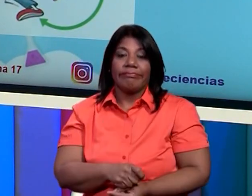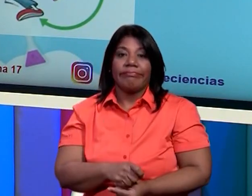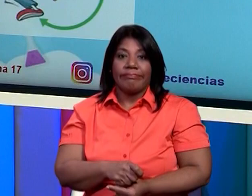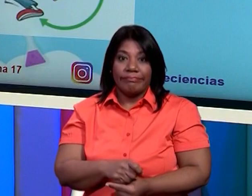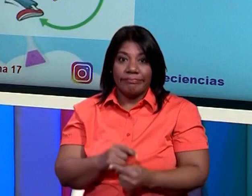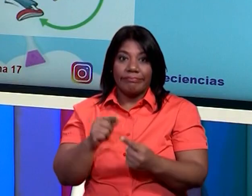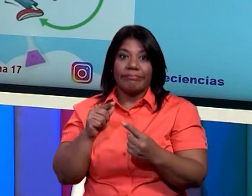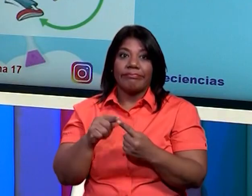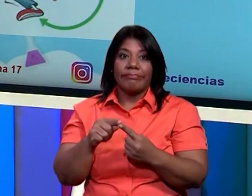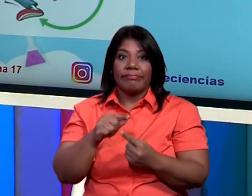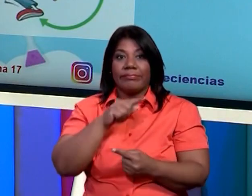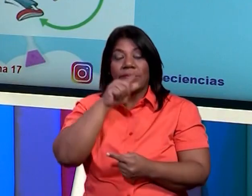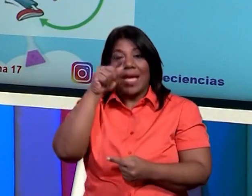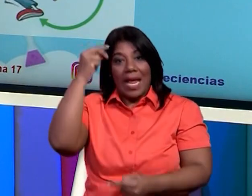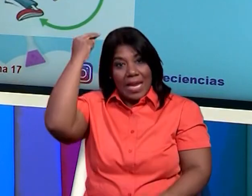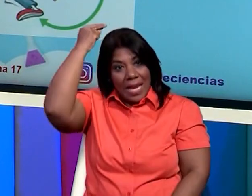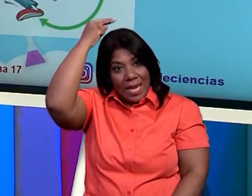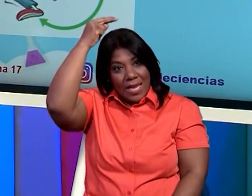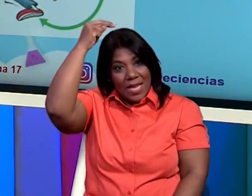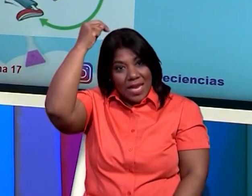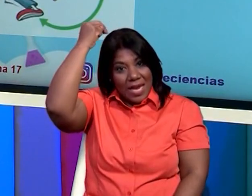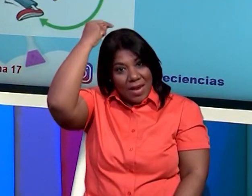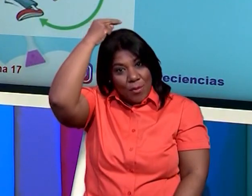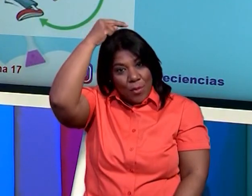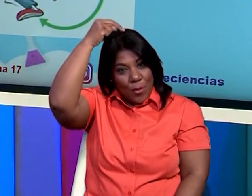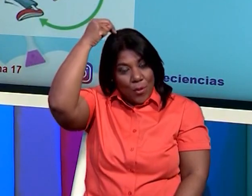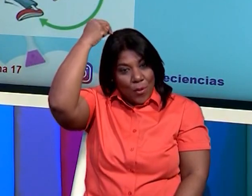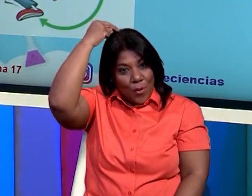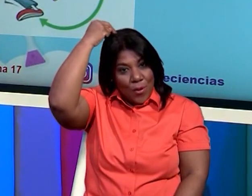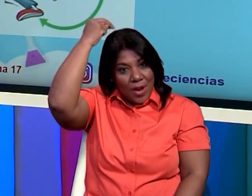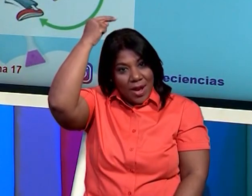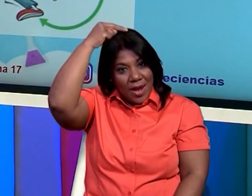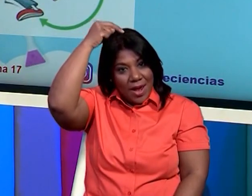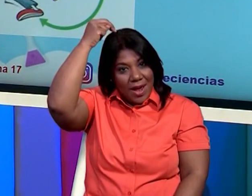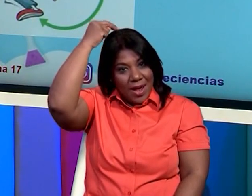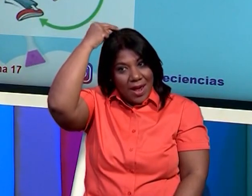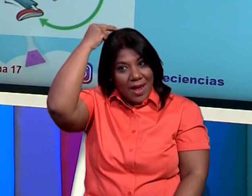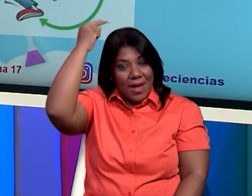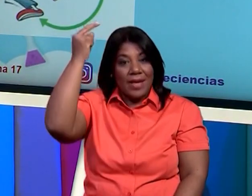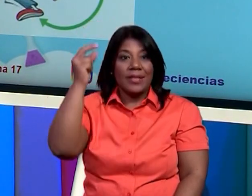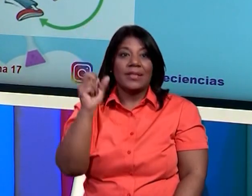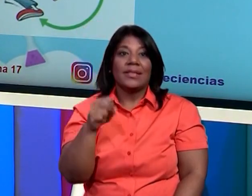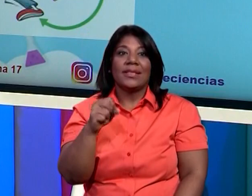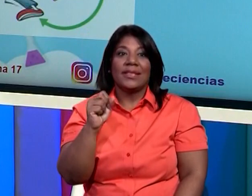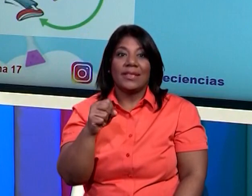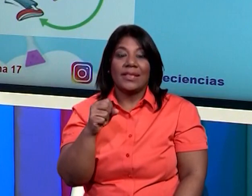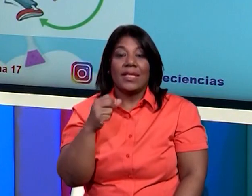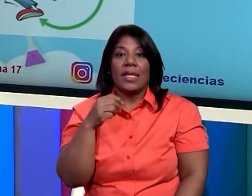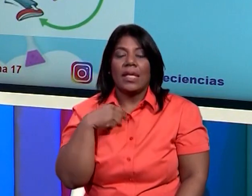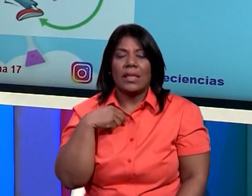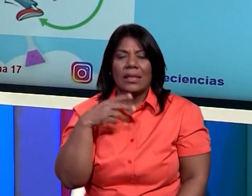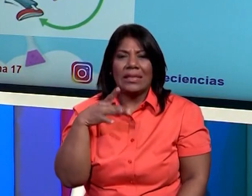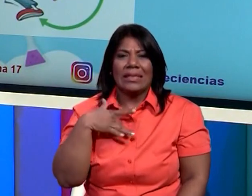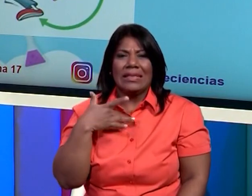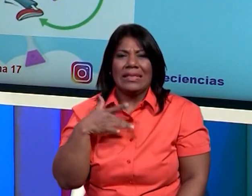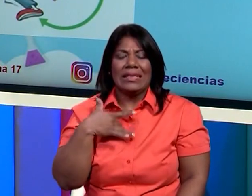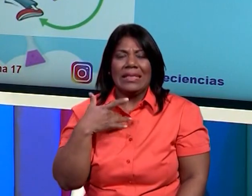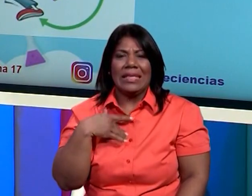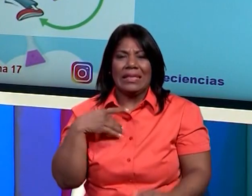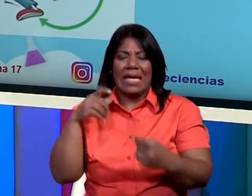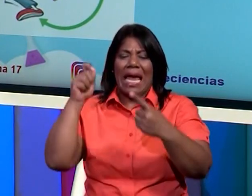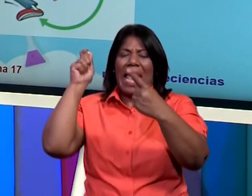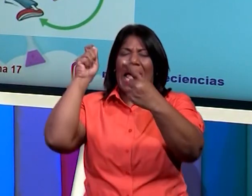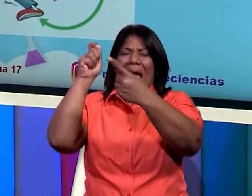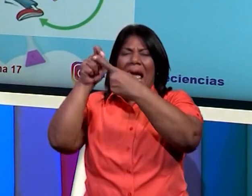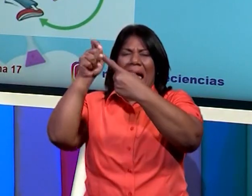dedo hacia dónde hacia el cerebro del señor jorge verdad porque es aquí donde él capta este estímulo